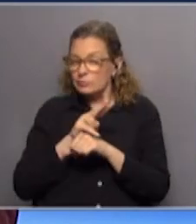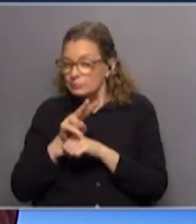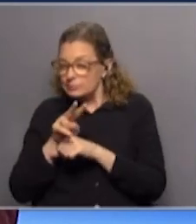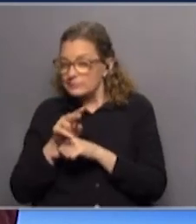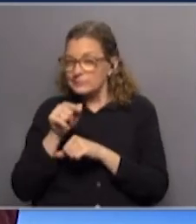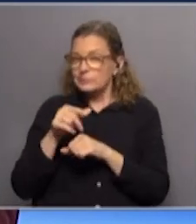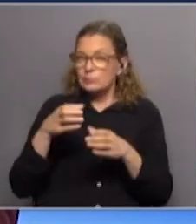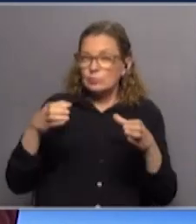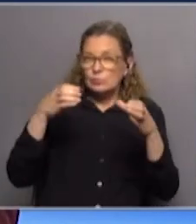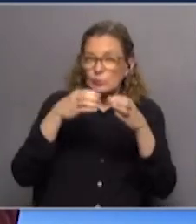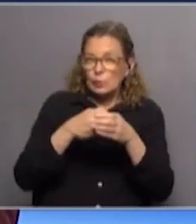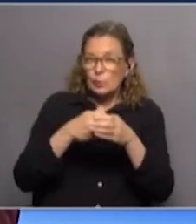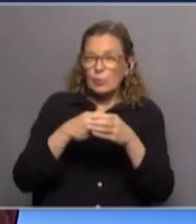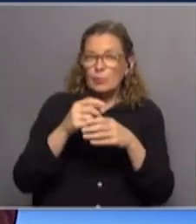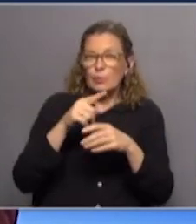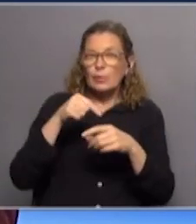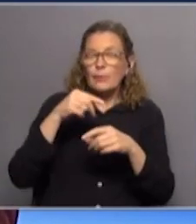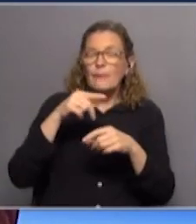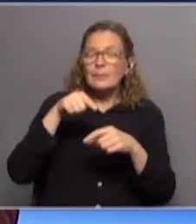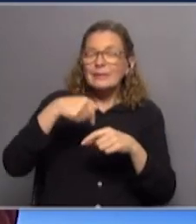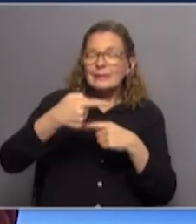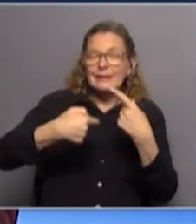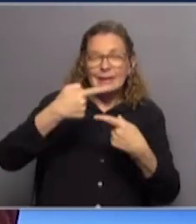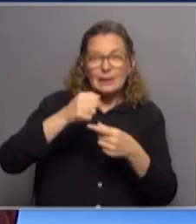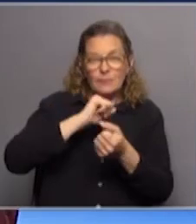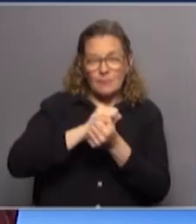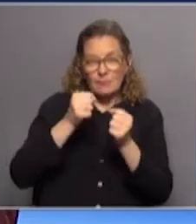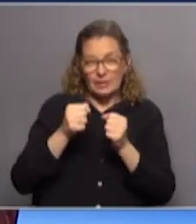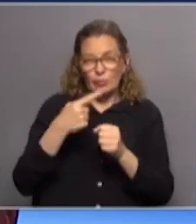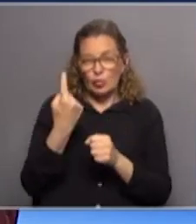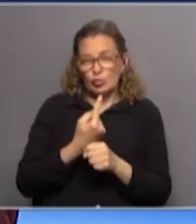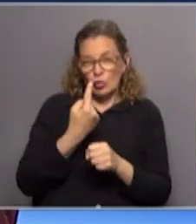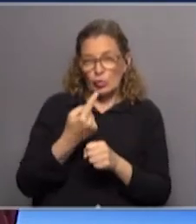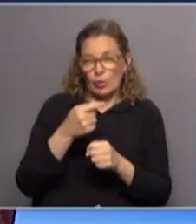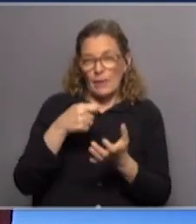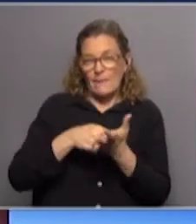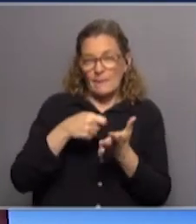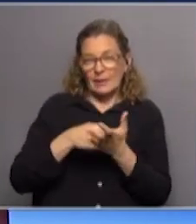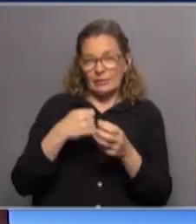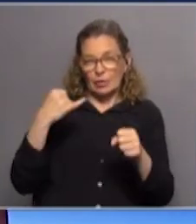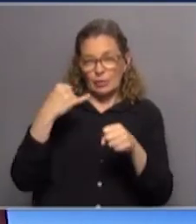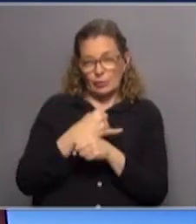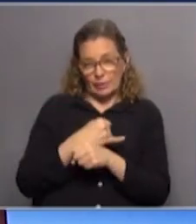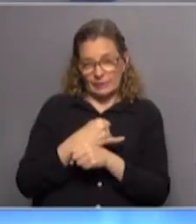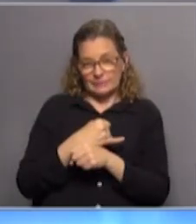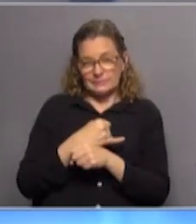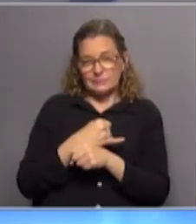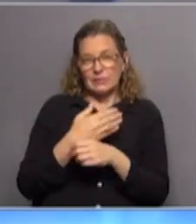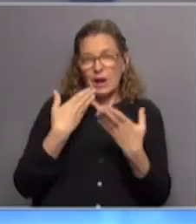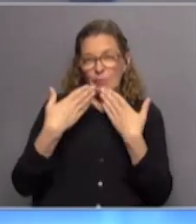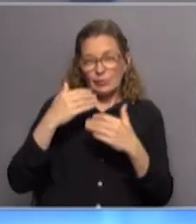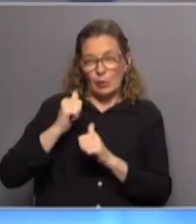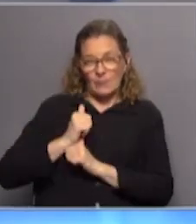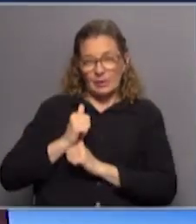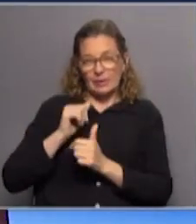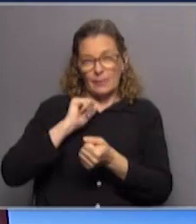catástrofe colectiva y no deben seguir pagando sobre solos el precio de nuestros errores, ¿no? Hablando de los militares